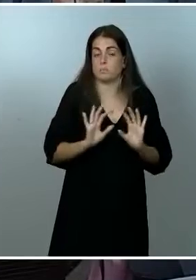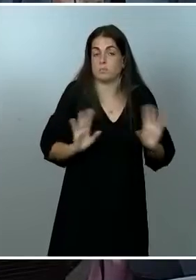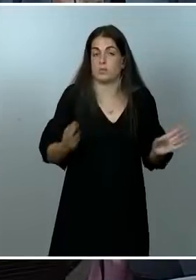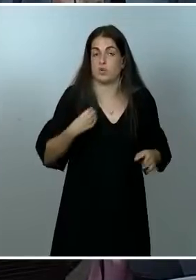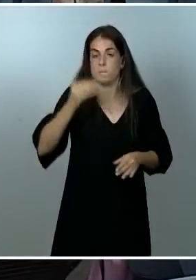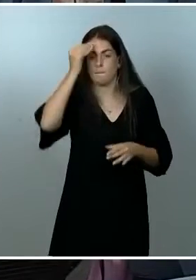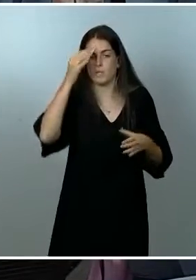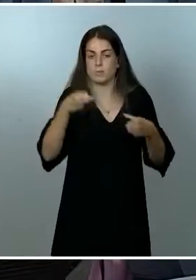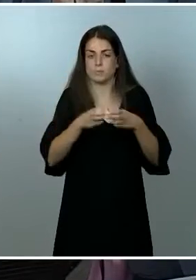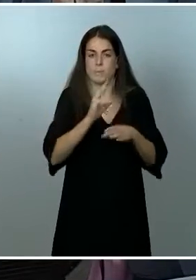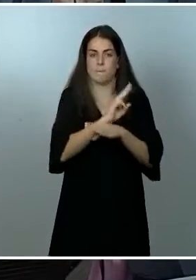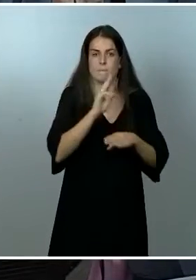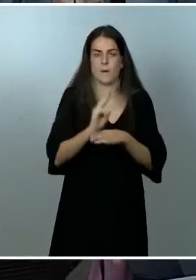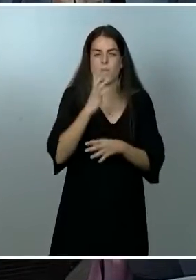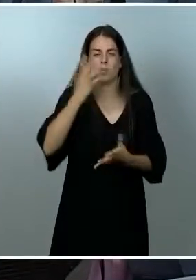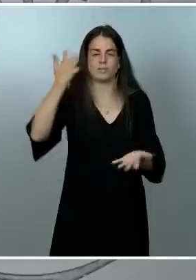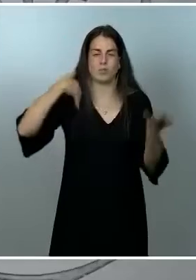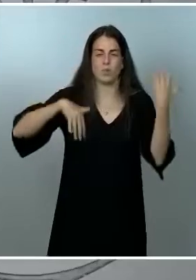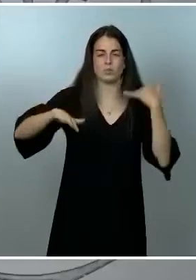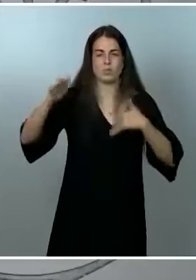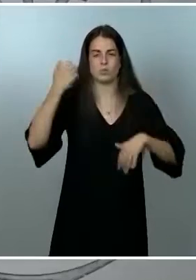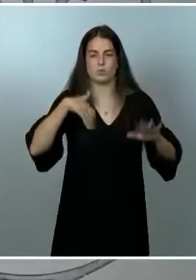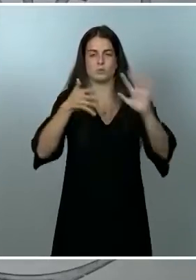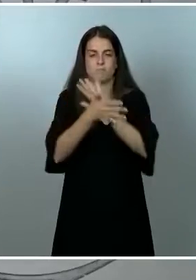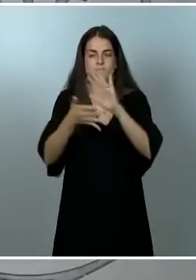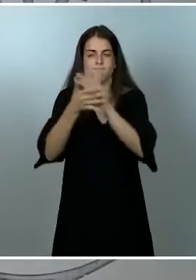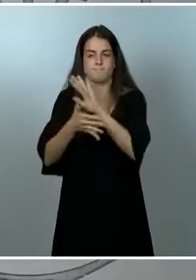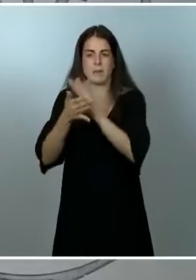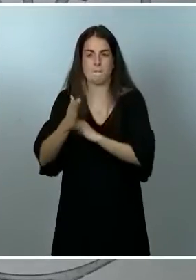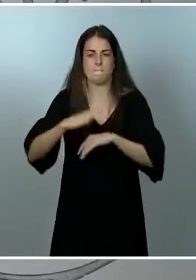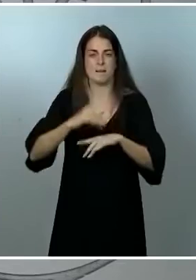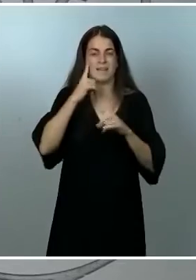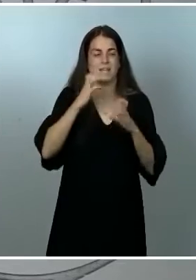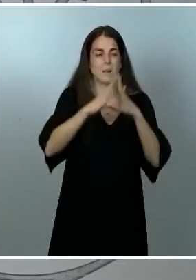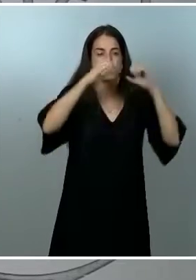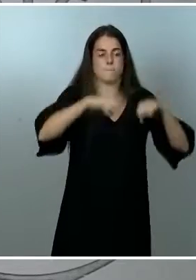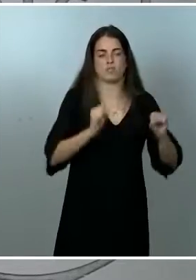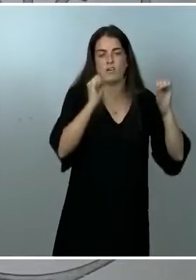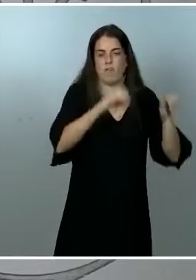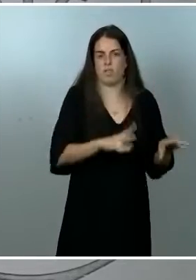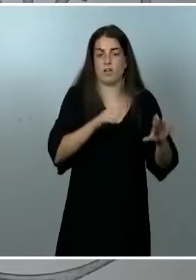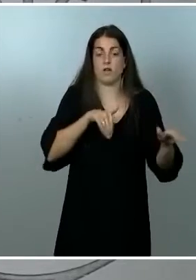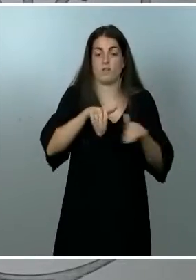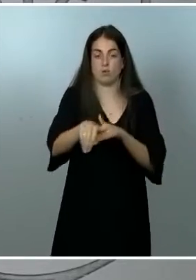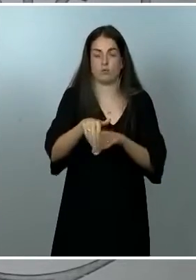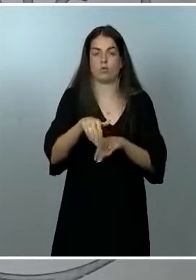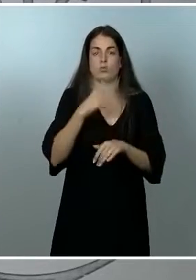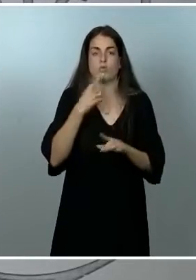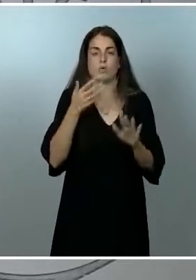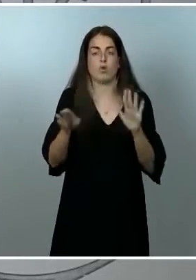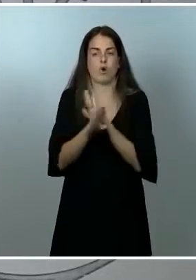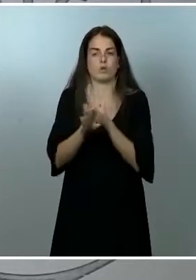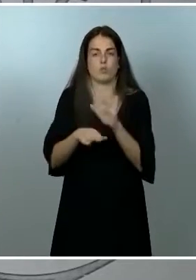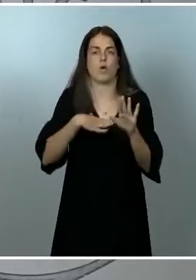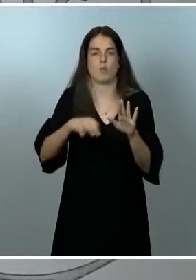excusas justamente para abandonar este pacto y poder seguir en el futuro recurriendo a las malas artes en